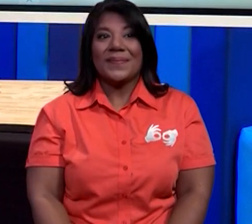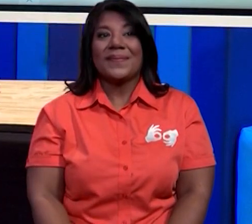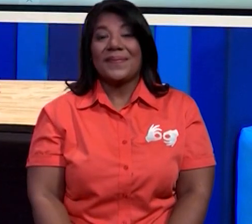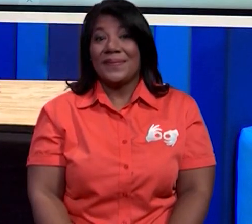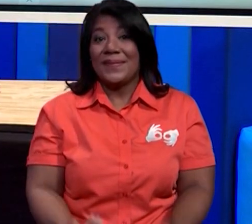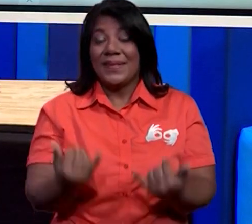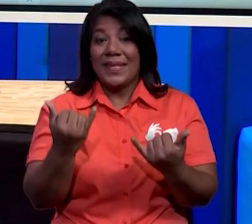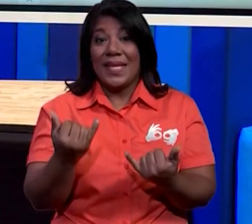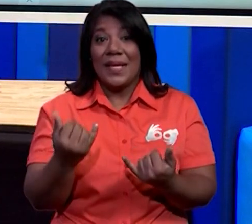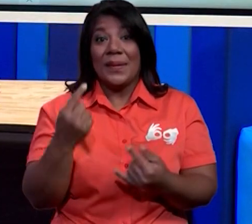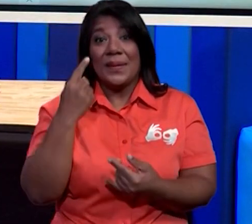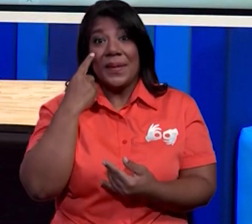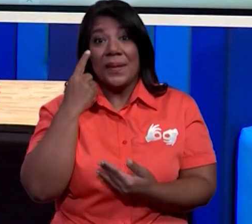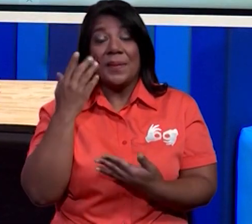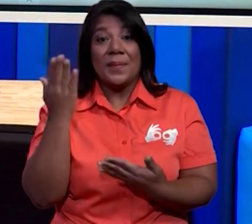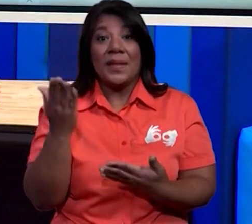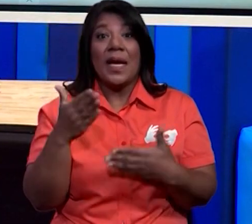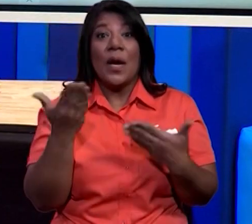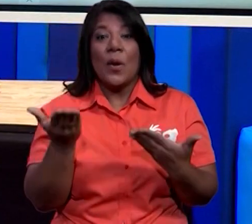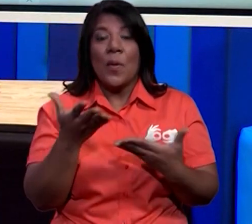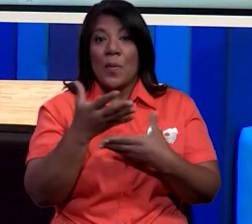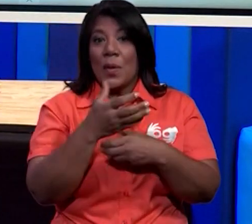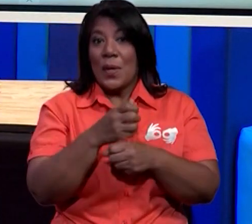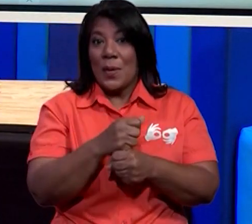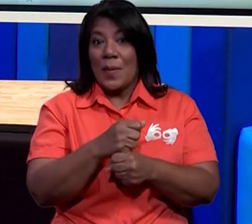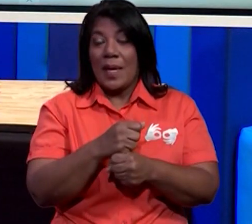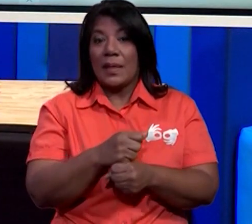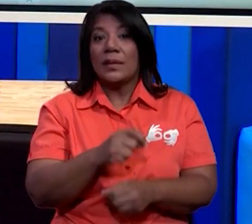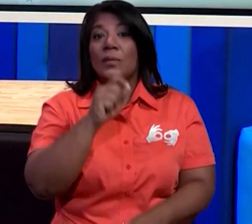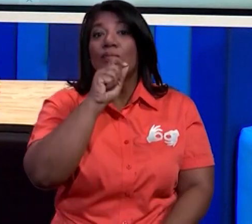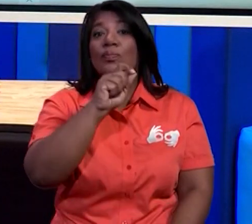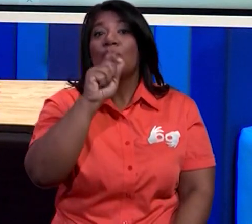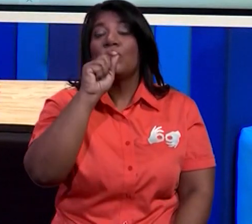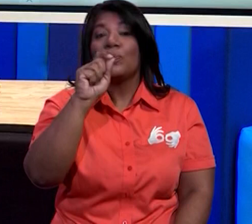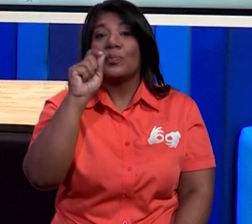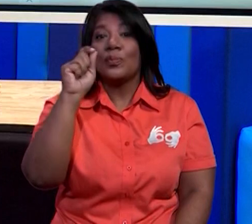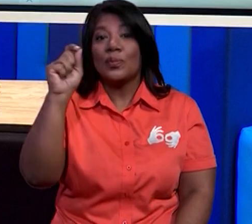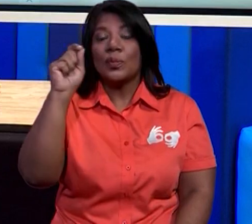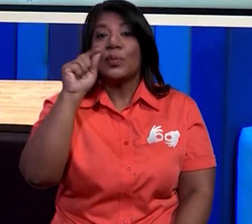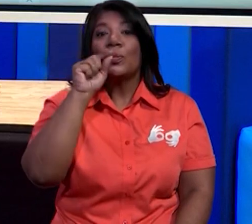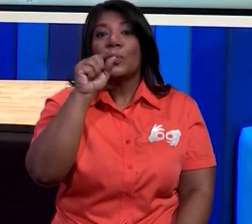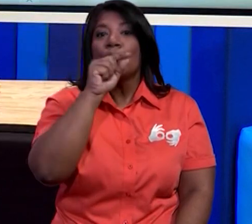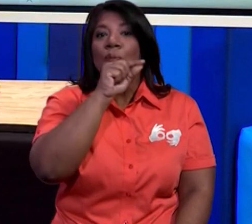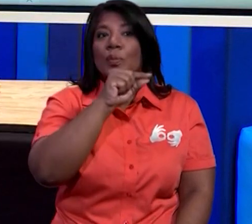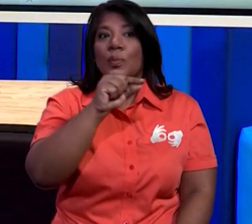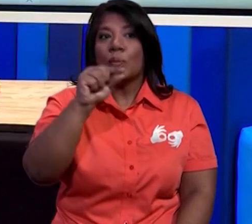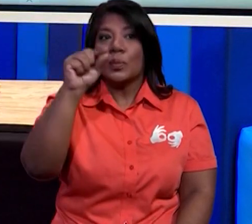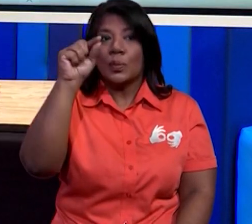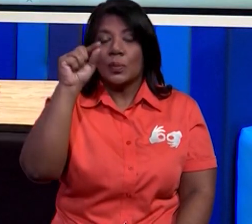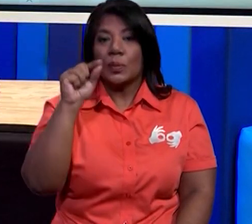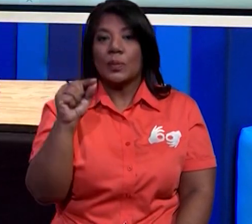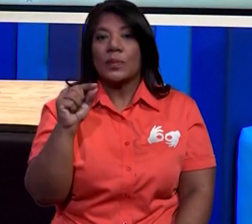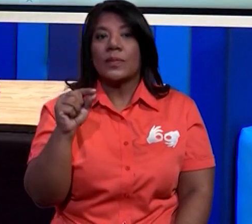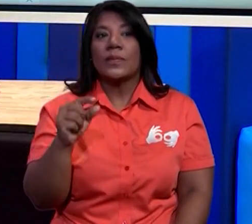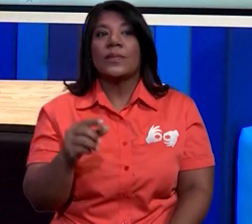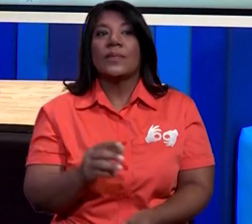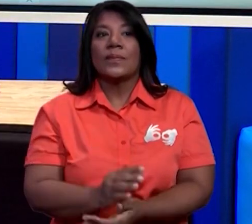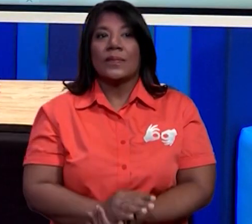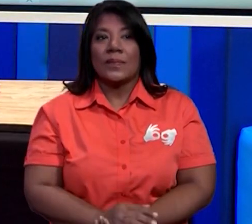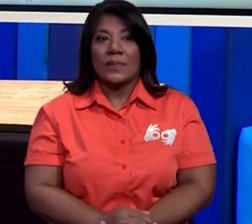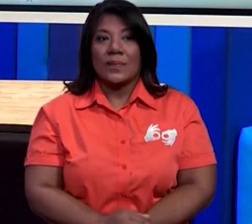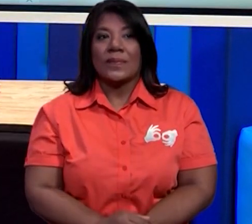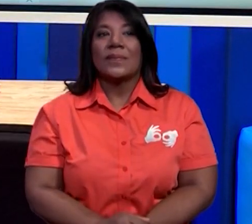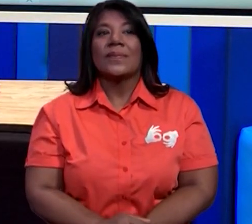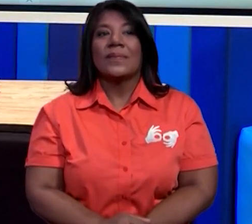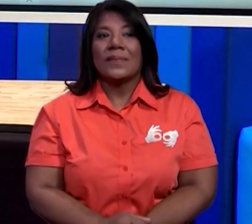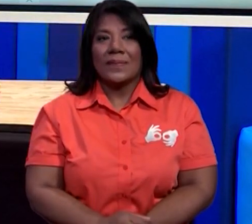Ahora, voy a mostrar cómo lo vas a hacer por medio de trazos con un tablero. Pues yo lo voy a hacer aquí con